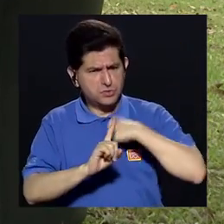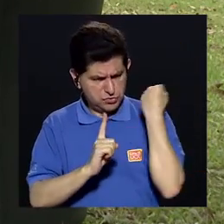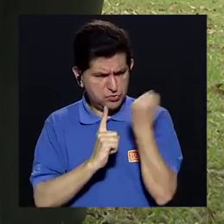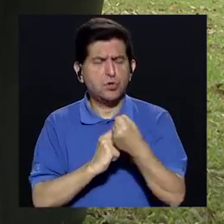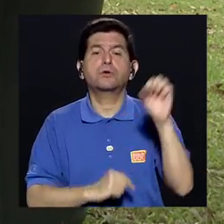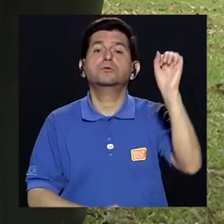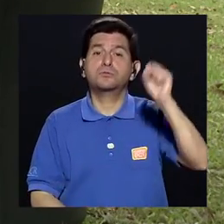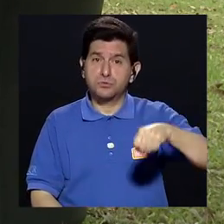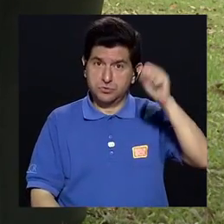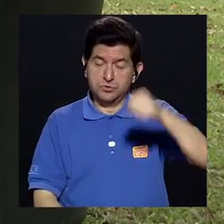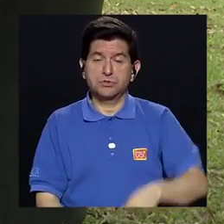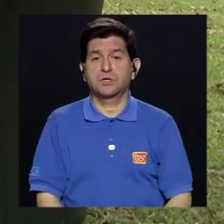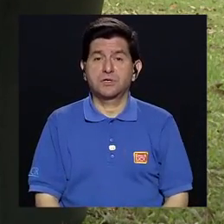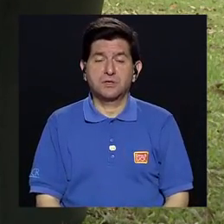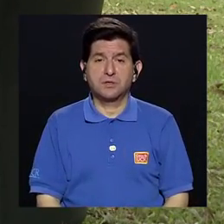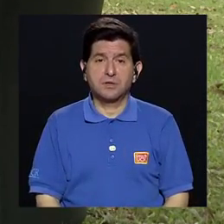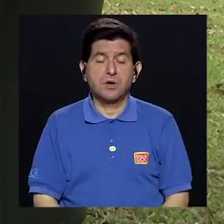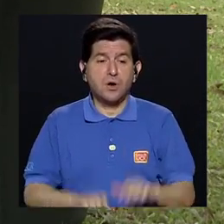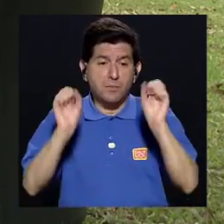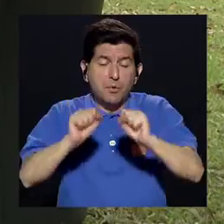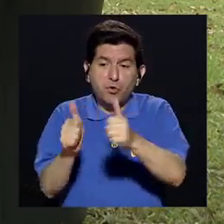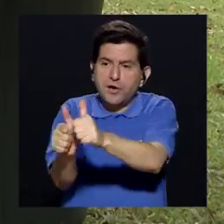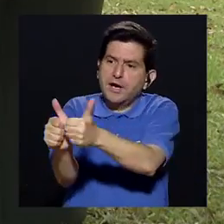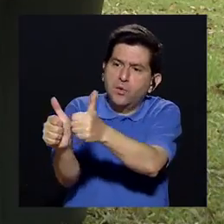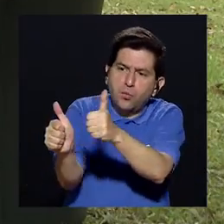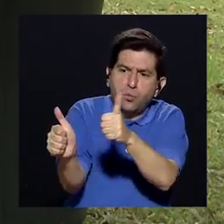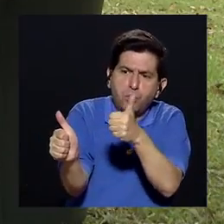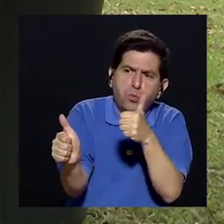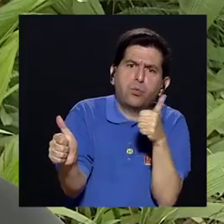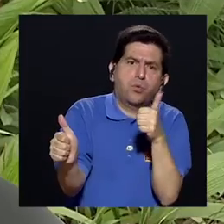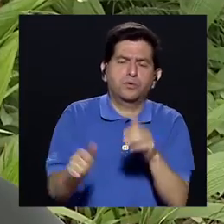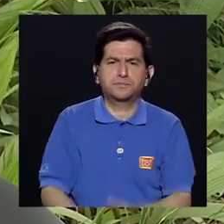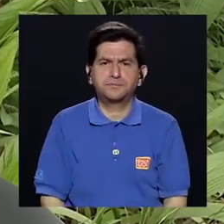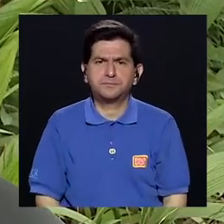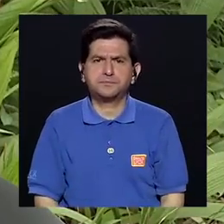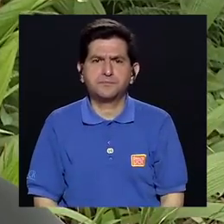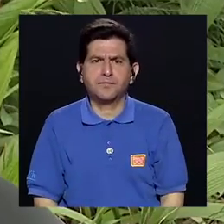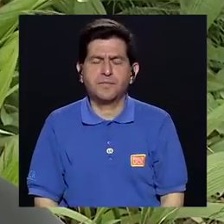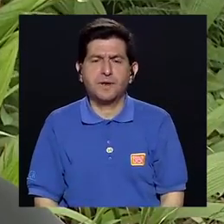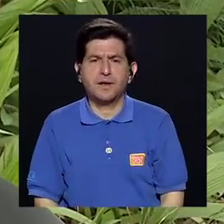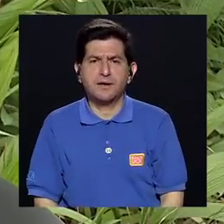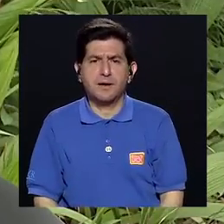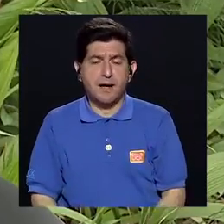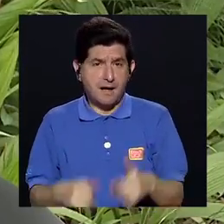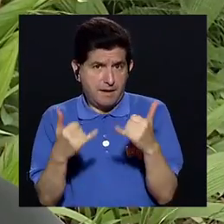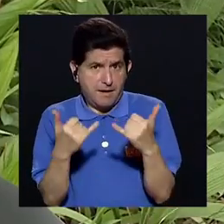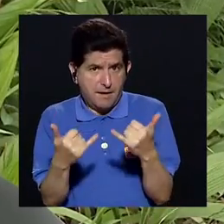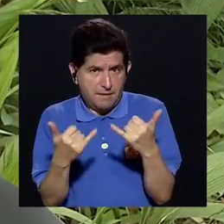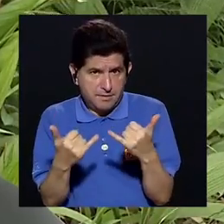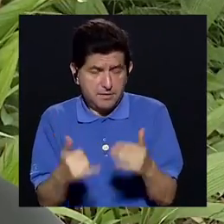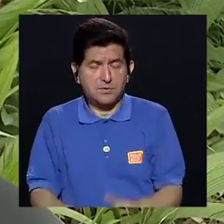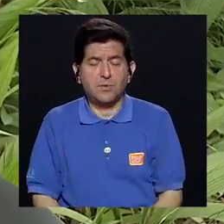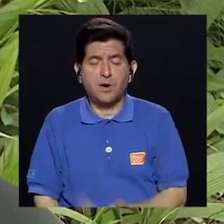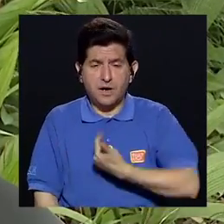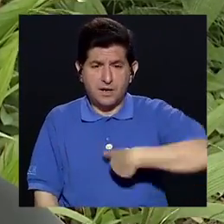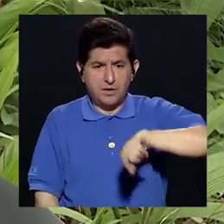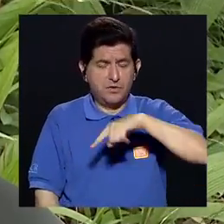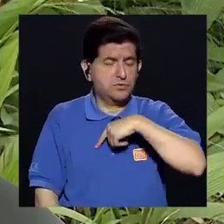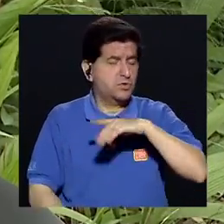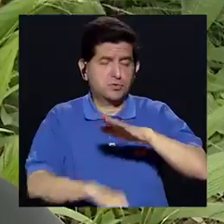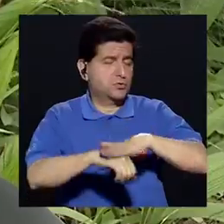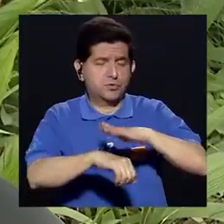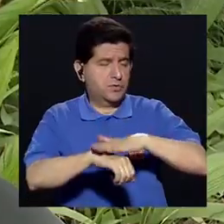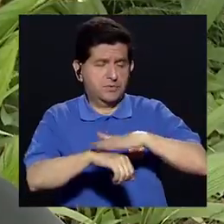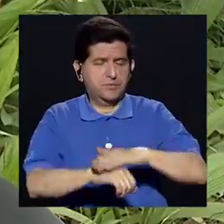nivel de sociedad Así podríamos Como decimos Echar marcha atrás Que al menos Los que estamos Y en cuanto